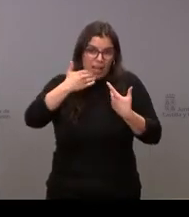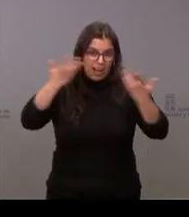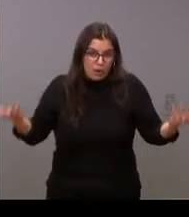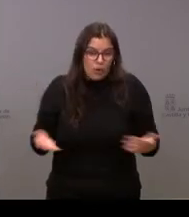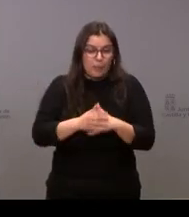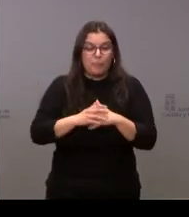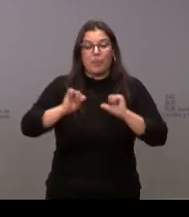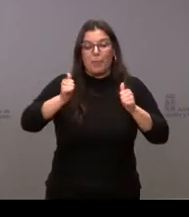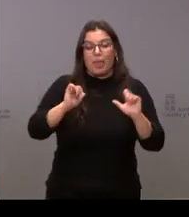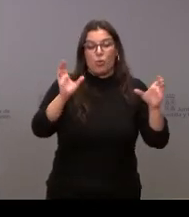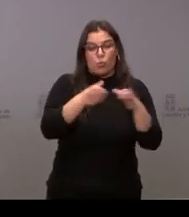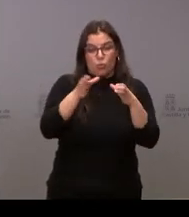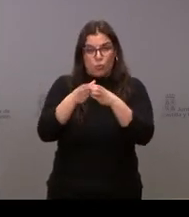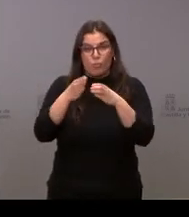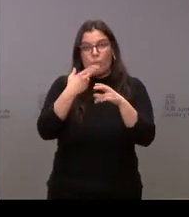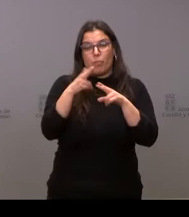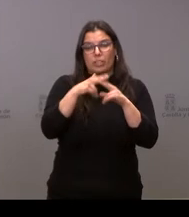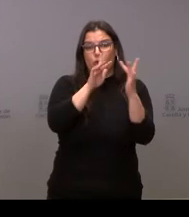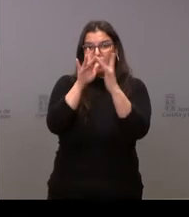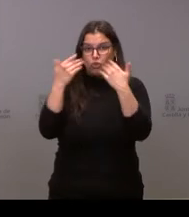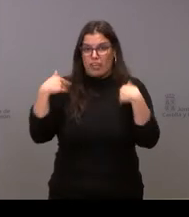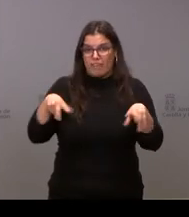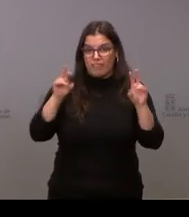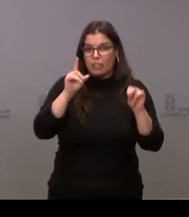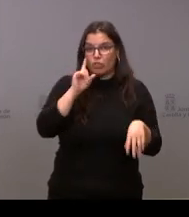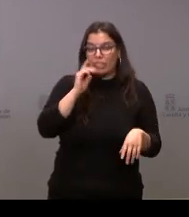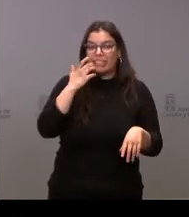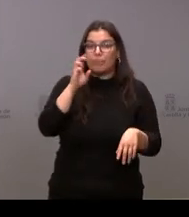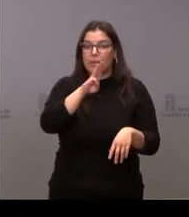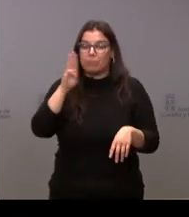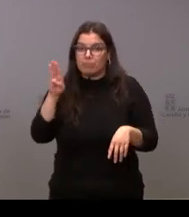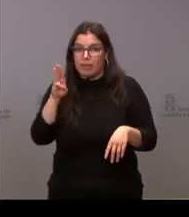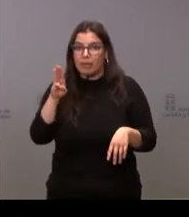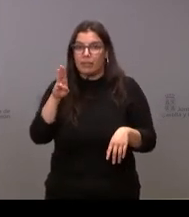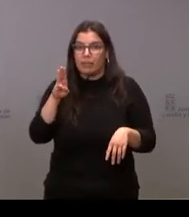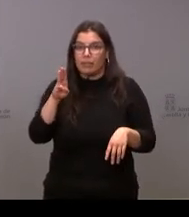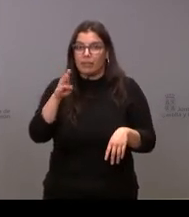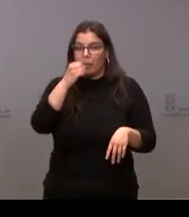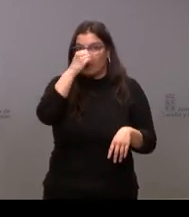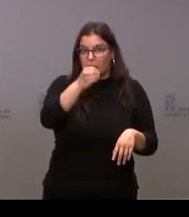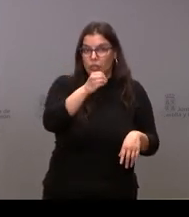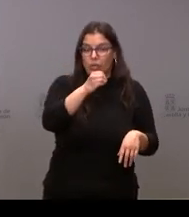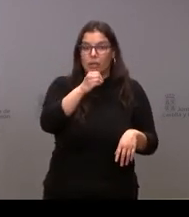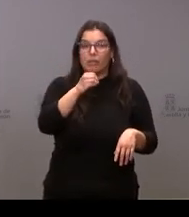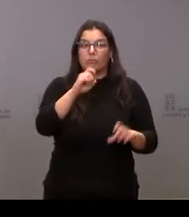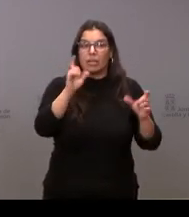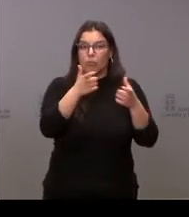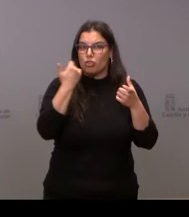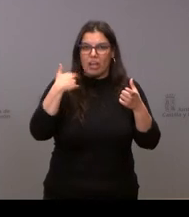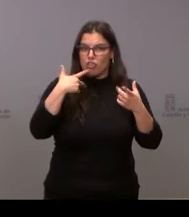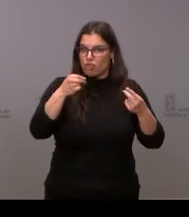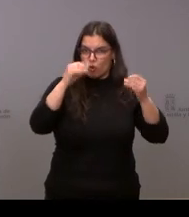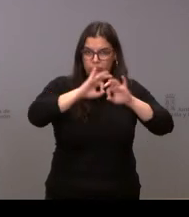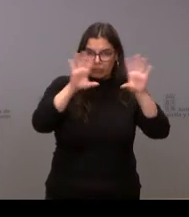contactos con los grupos no sé si el PP descarta definitivamente tener una segunda reunión con el PSOE si hay fecha ya para la